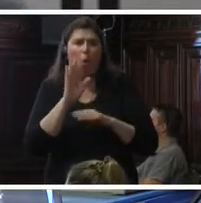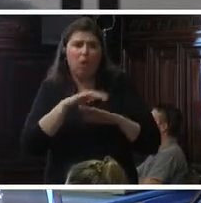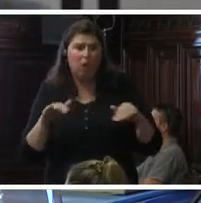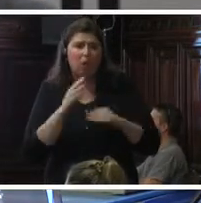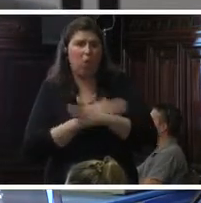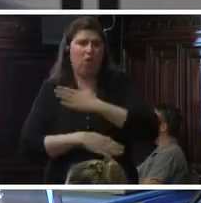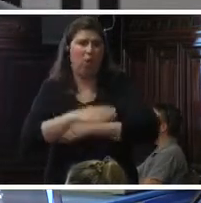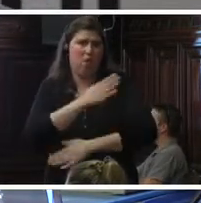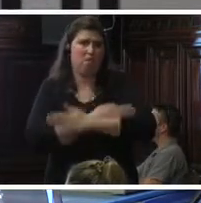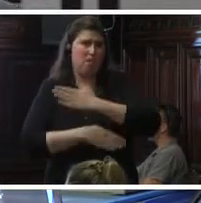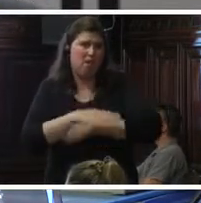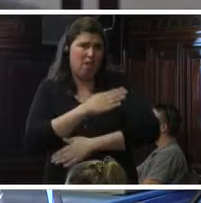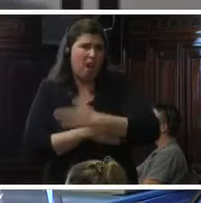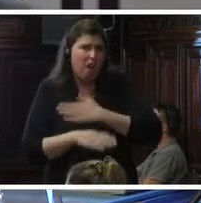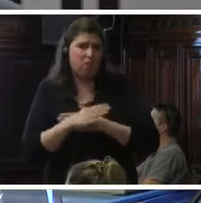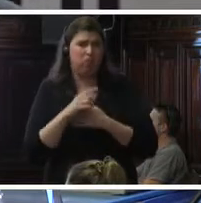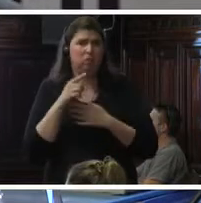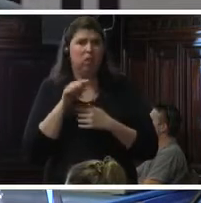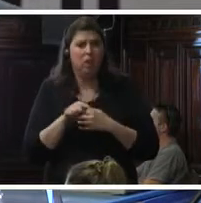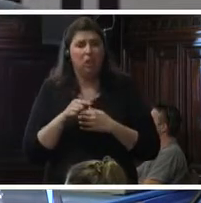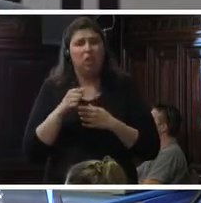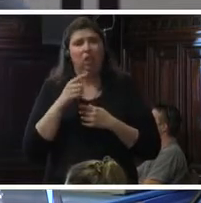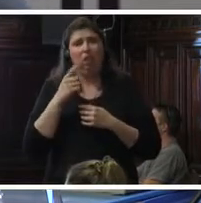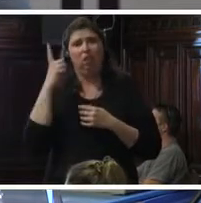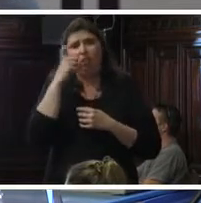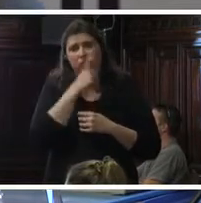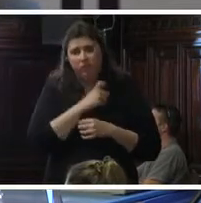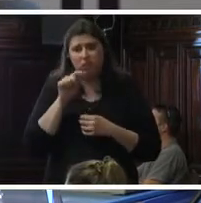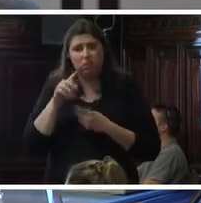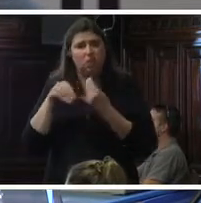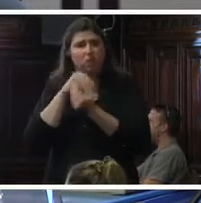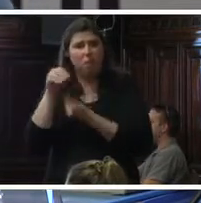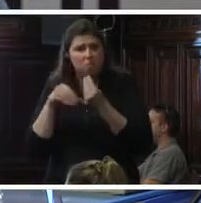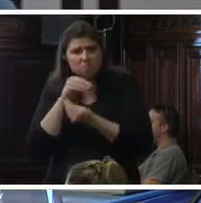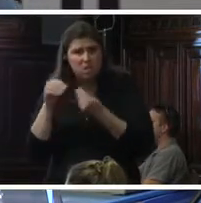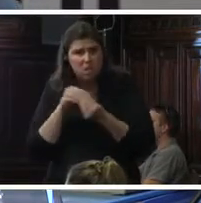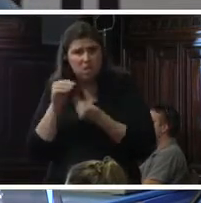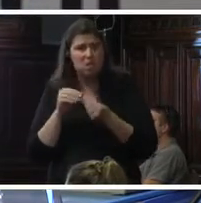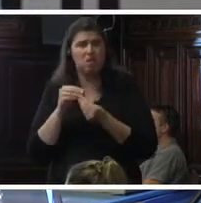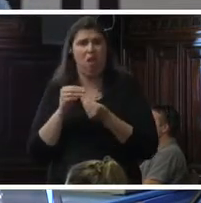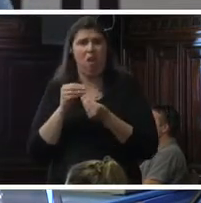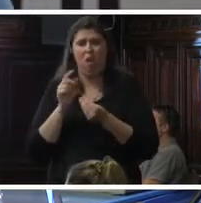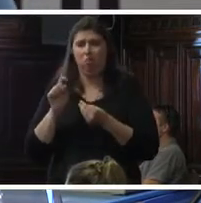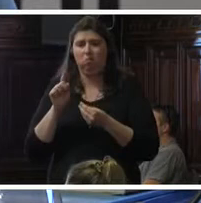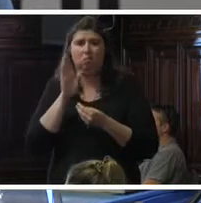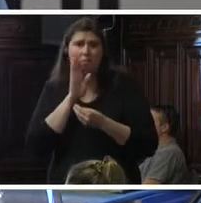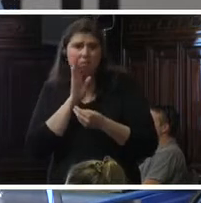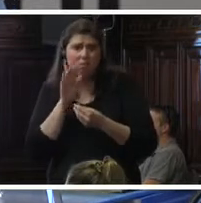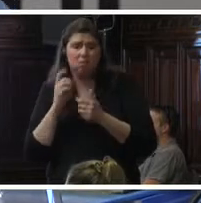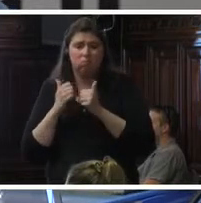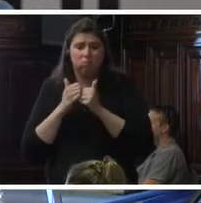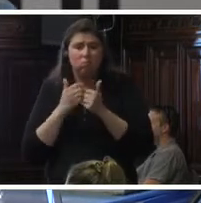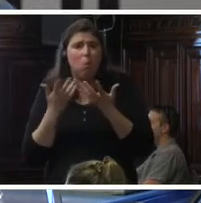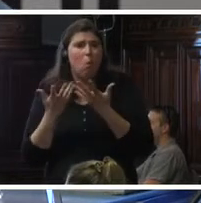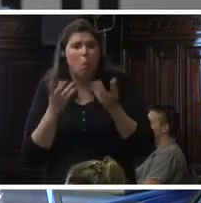y la carga para esa familia y viene la respuesta de cómo resolvemos la